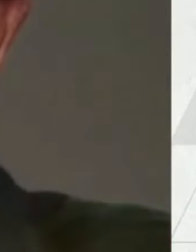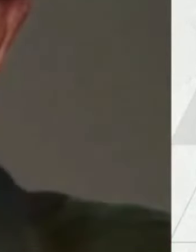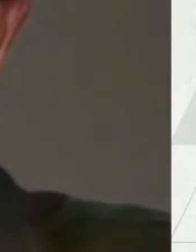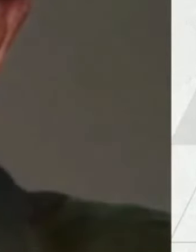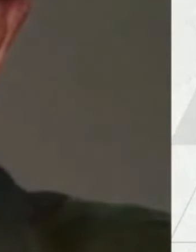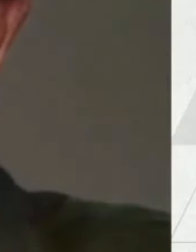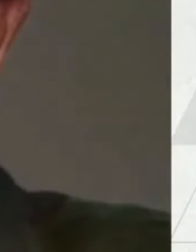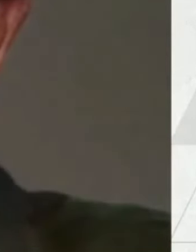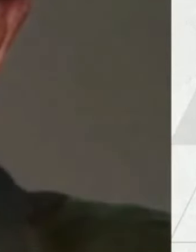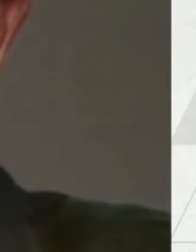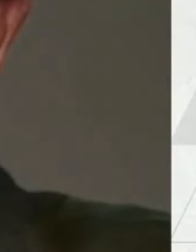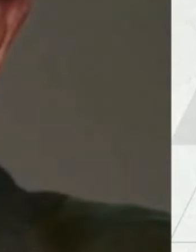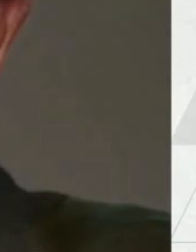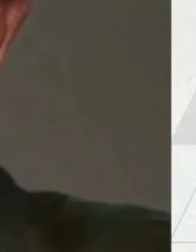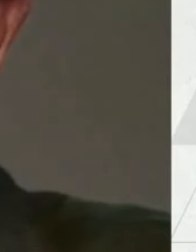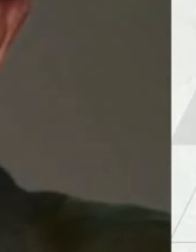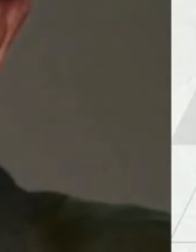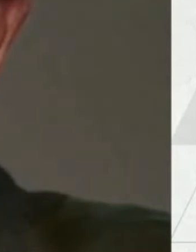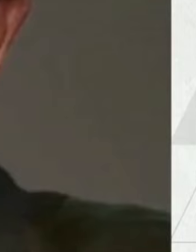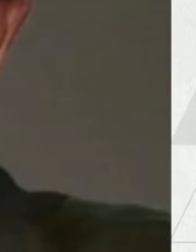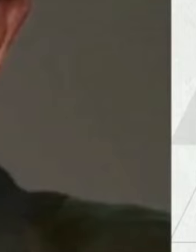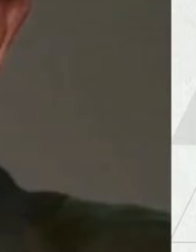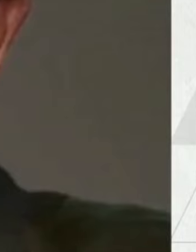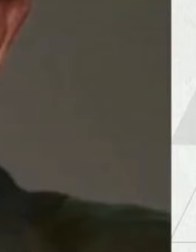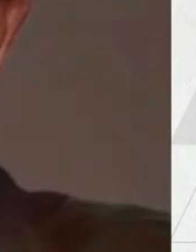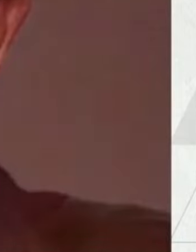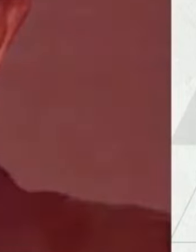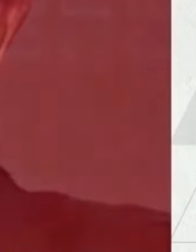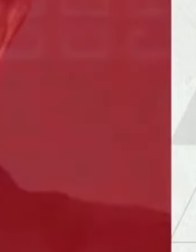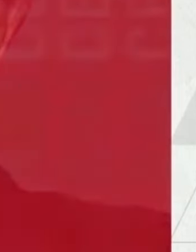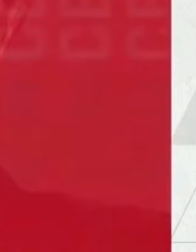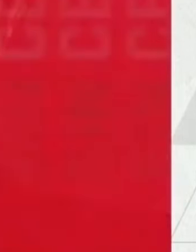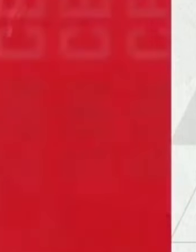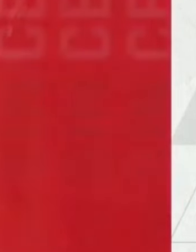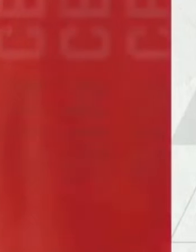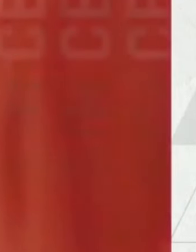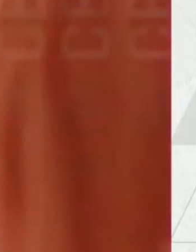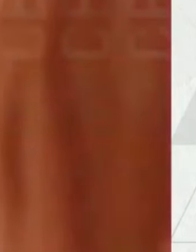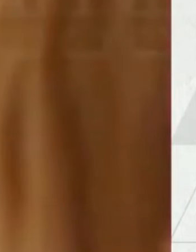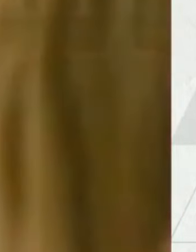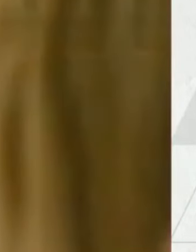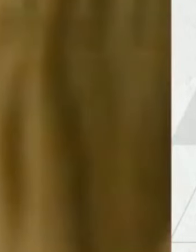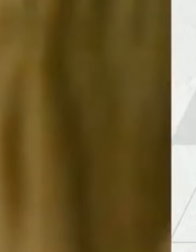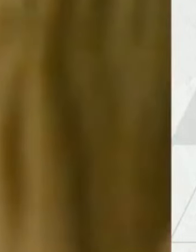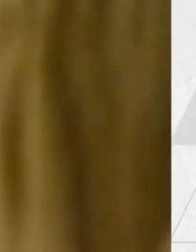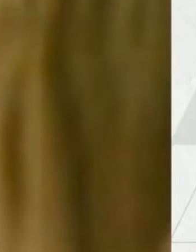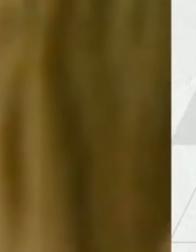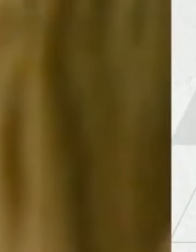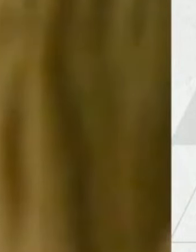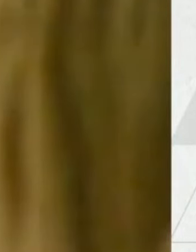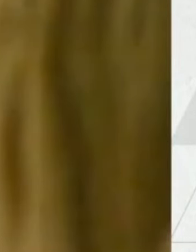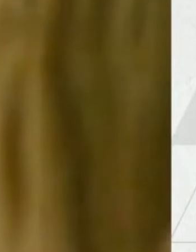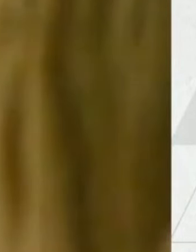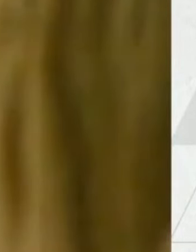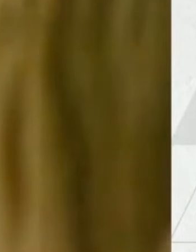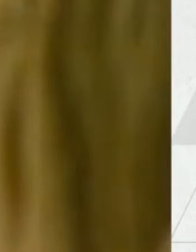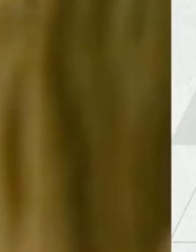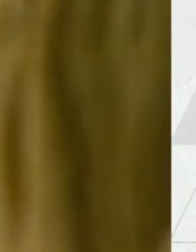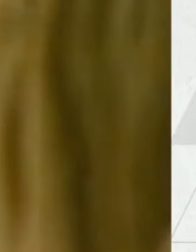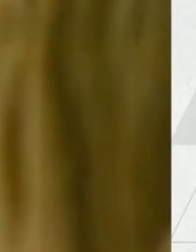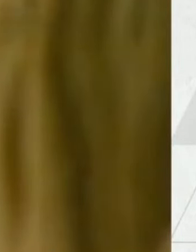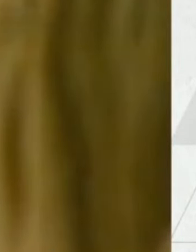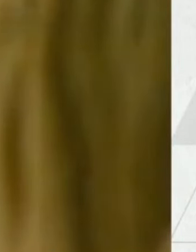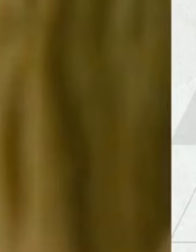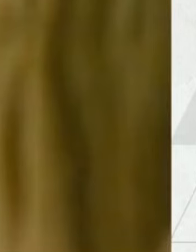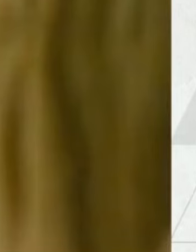ese fondo. No había este condicionamiento que hay. Por cierto, no solo con la comunidad